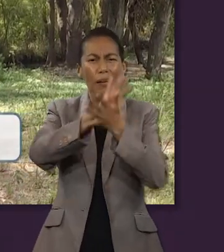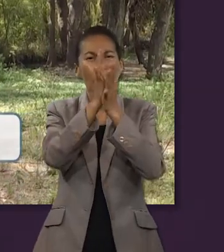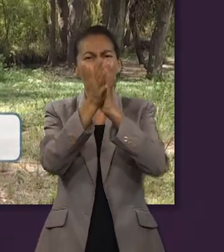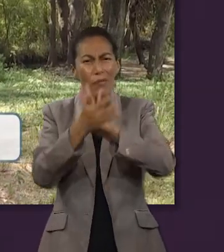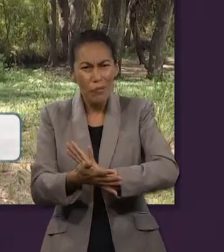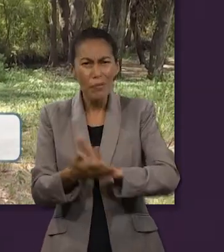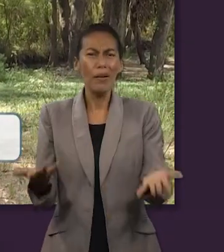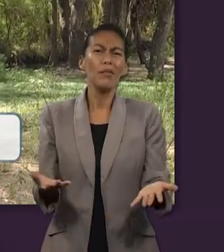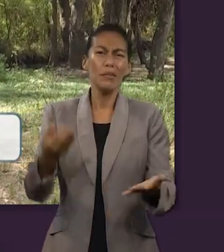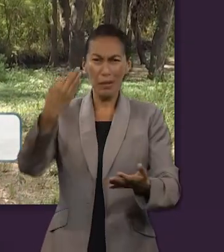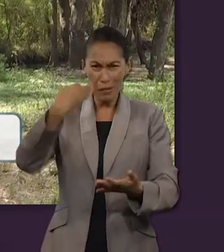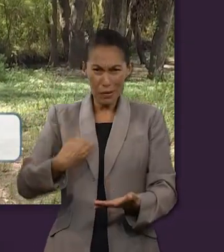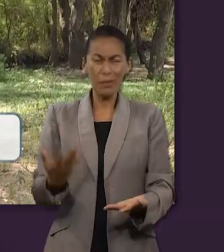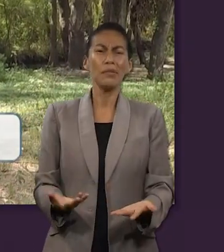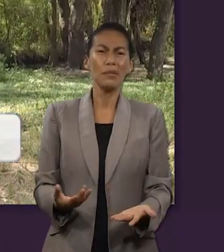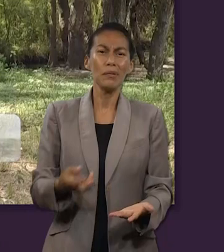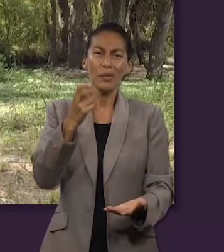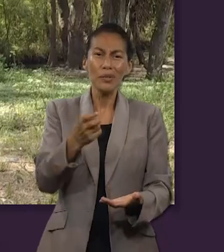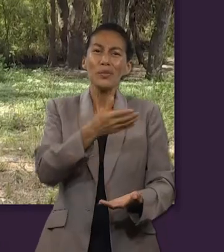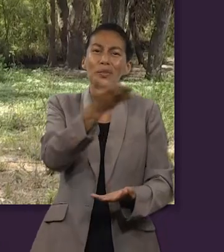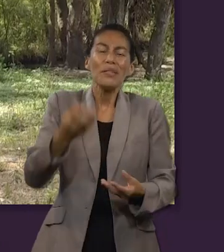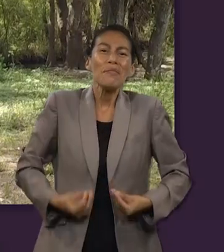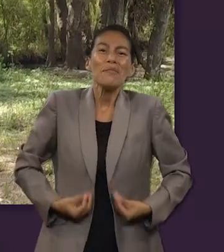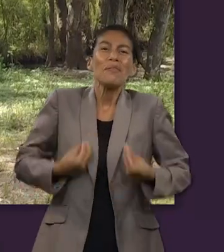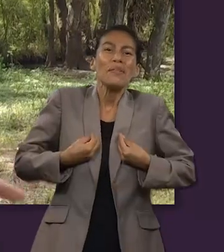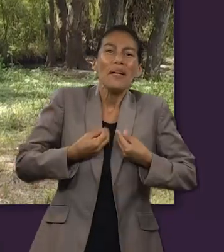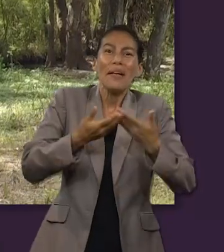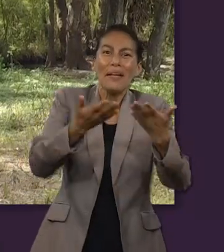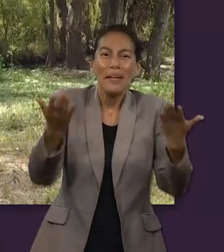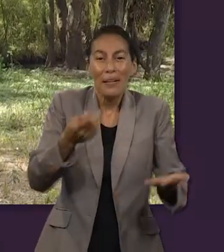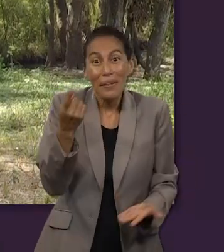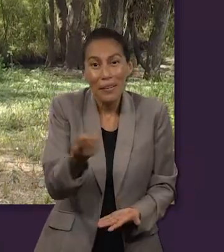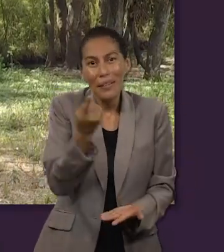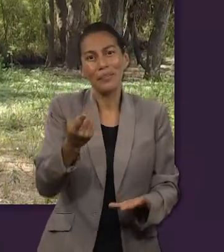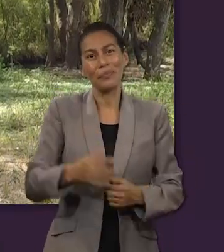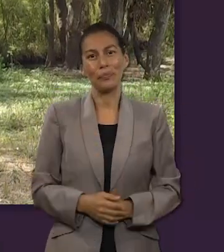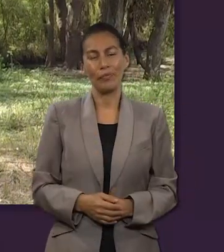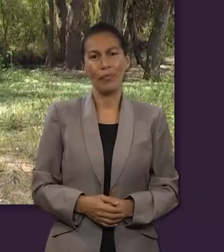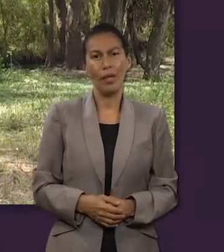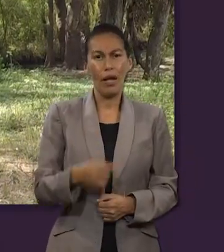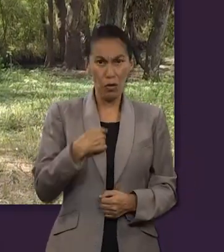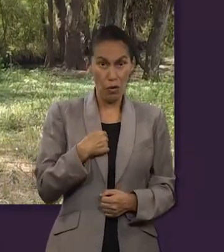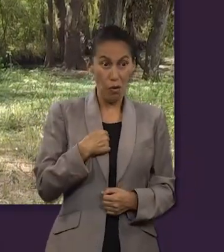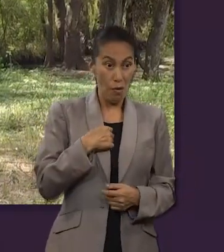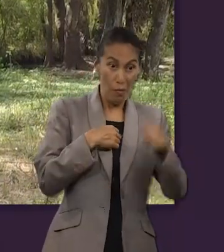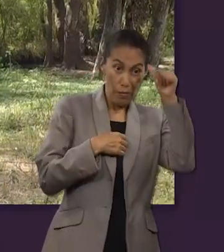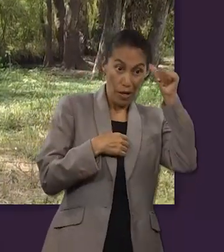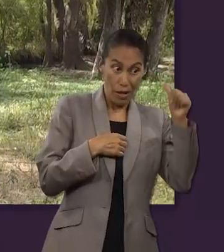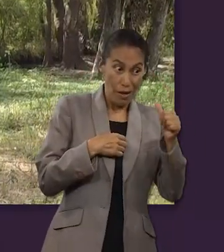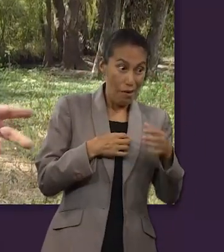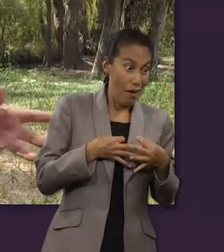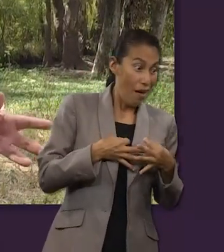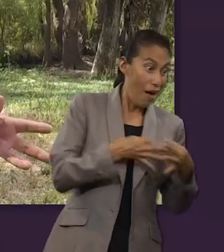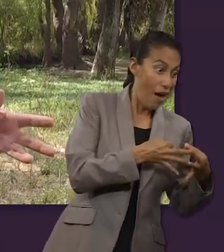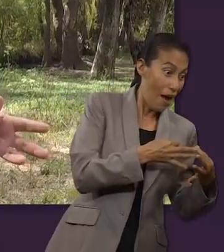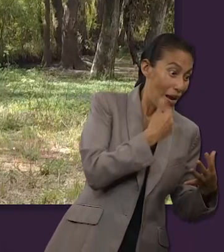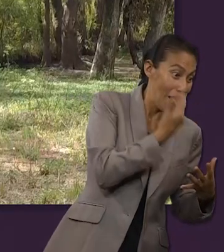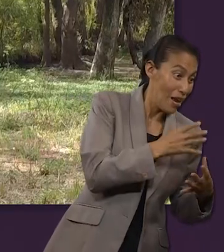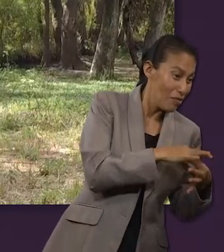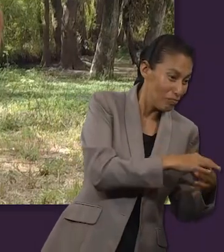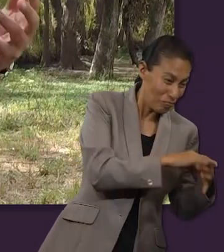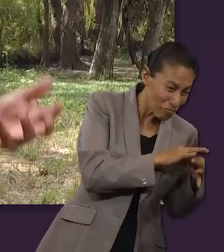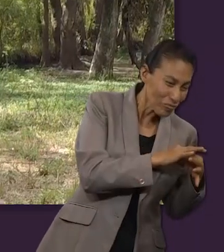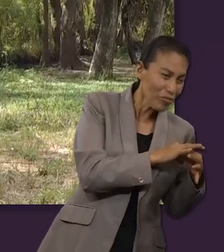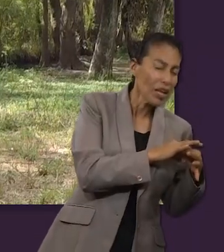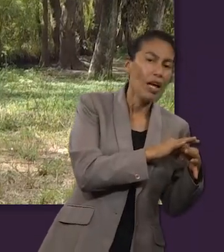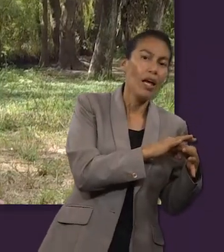viviréis, y nota que dice convertíos, hay que convertirse para poder vivir, ¿por qué razón? porque si me aferro al pecado me